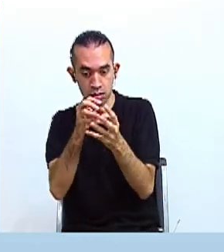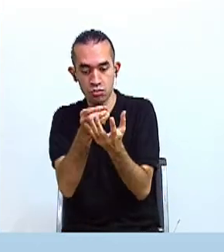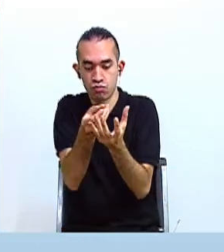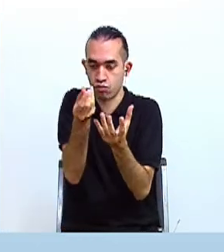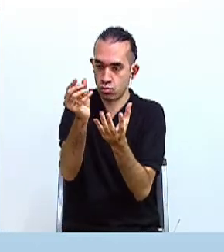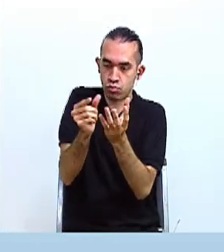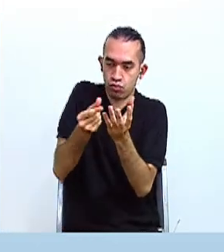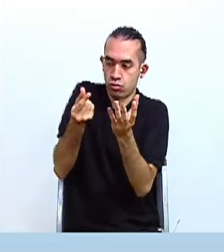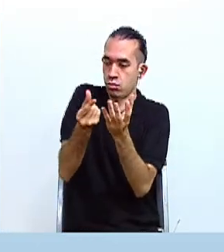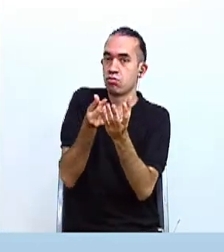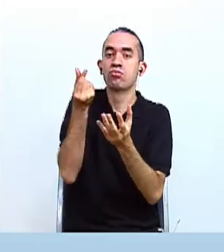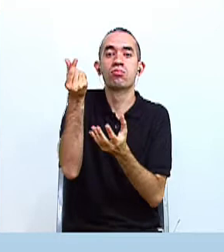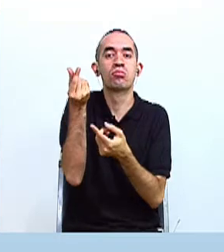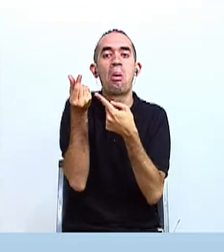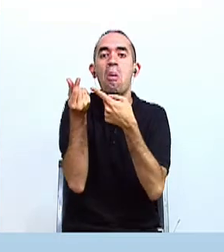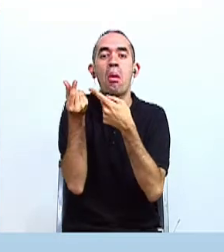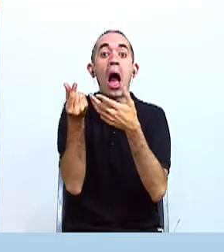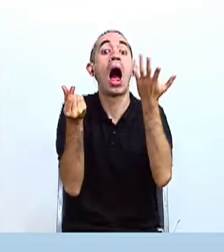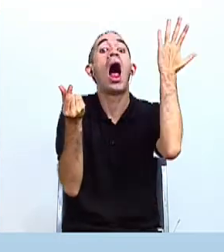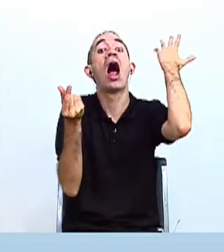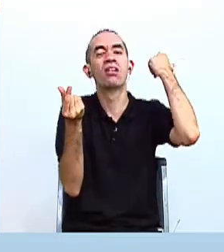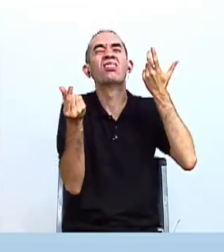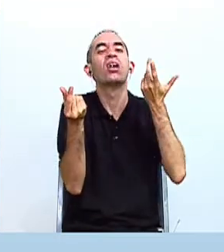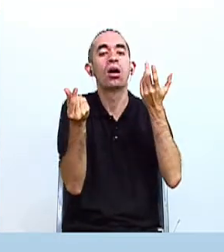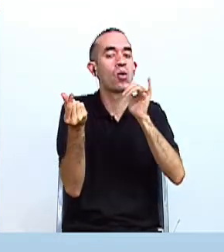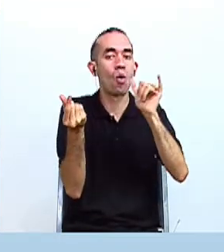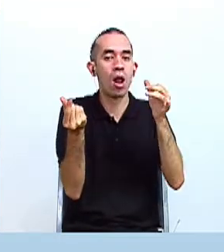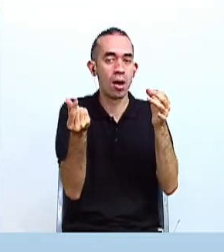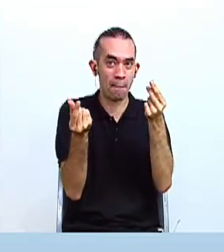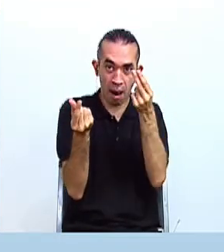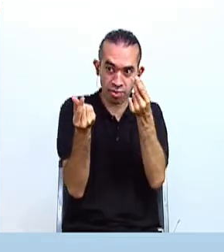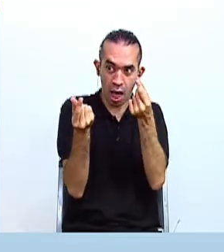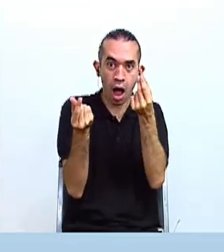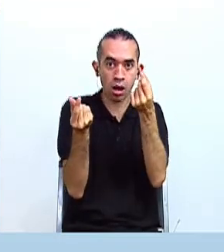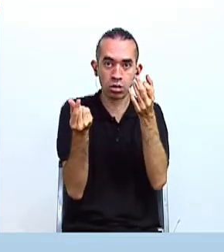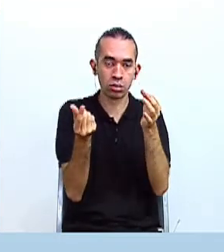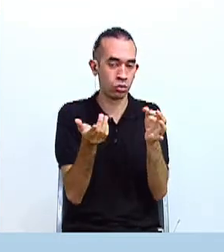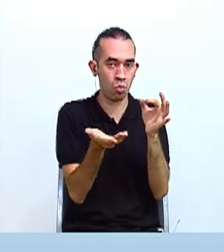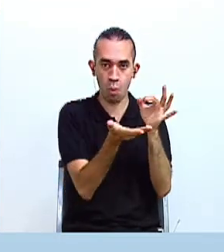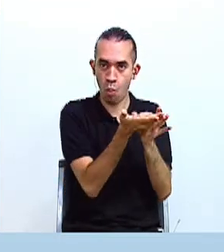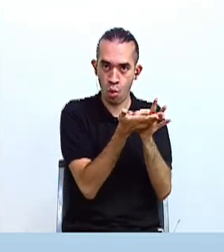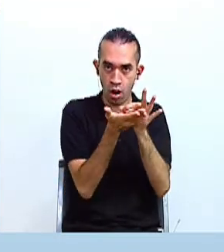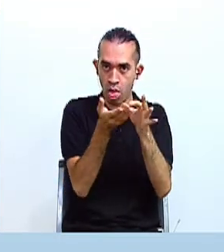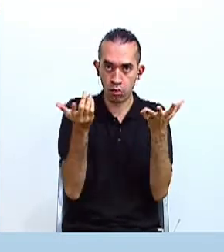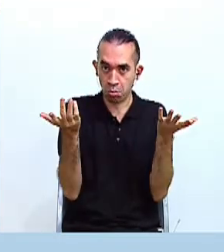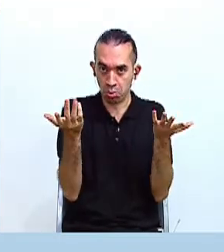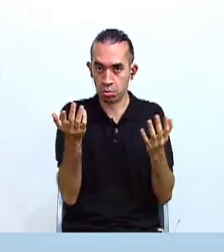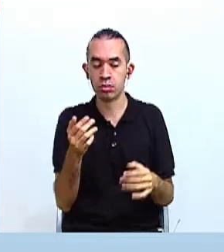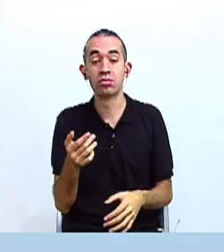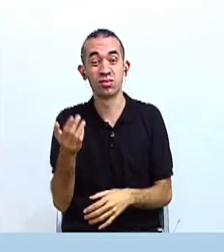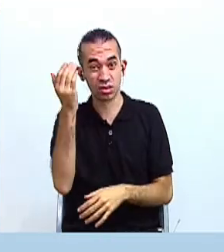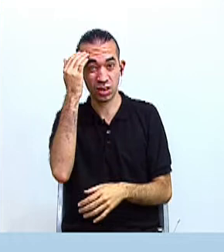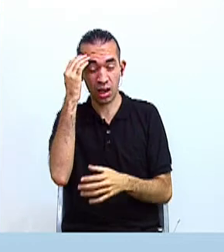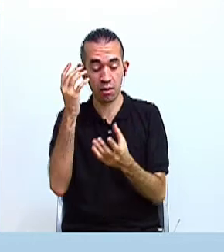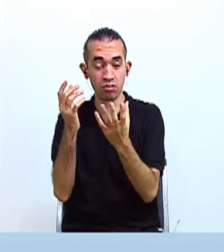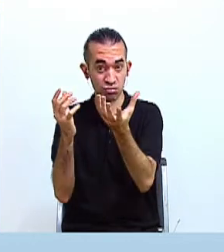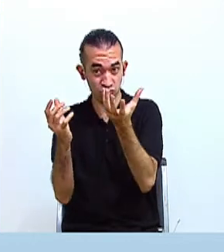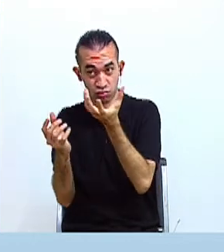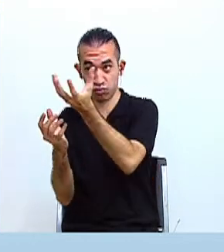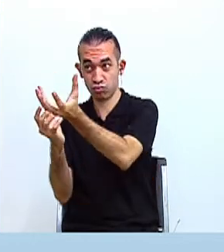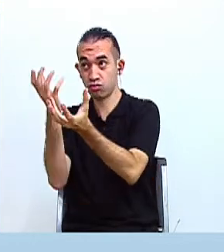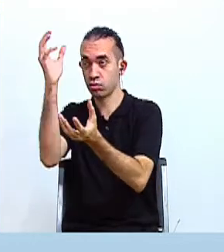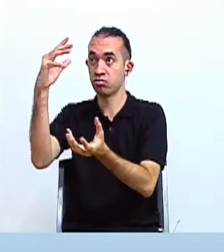similar al que tendría el día de hoy la moneda, y que la bebida del chocolate, la bebida obtenida del cacao,